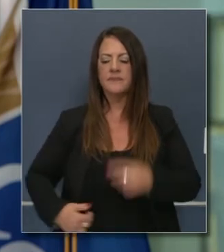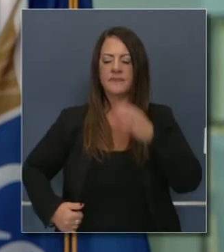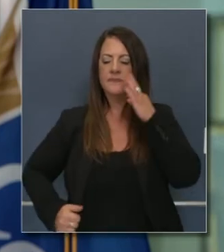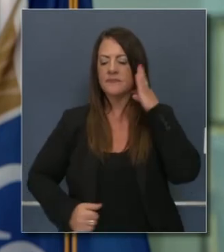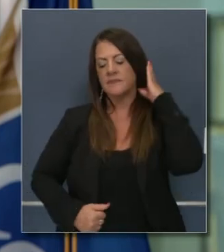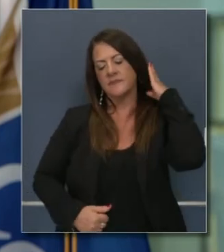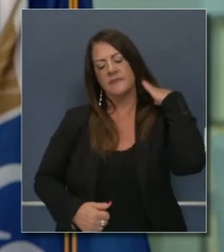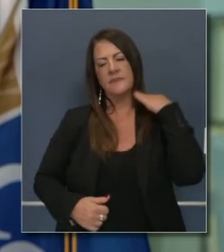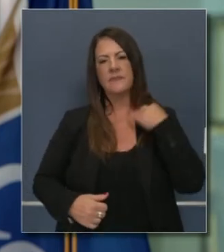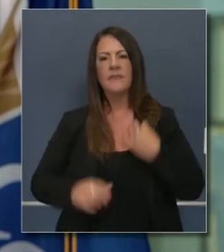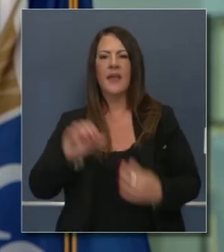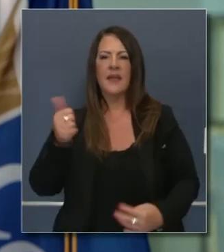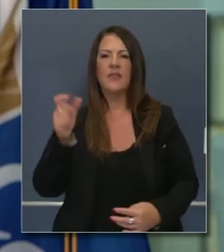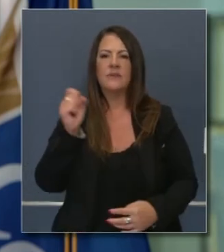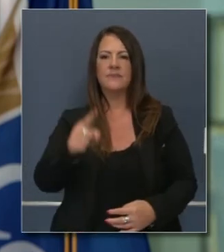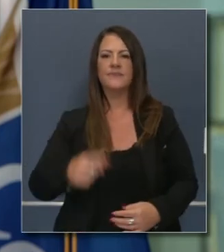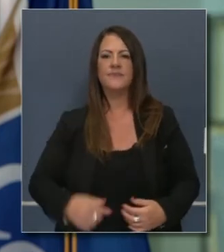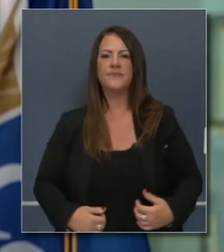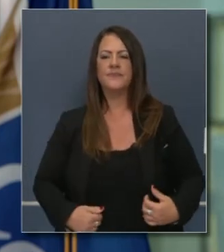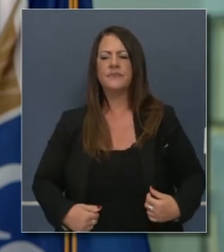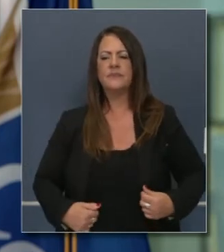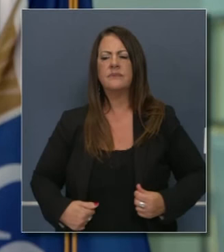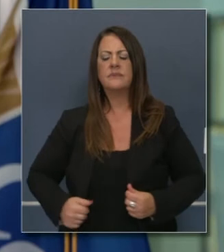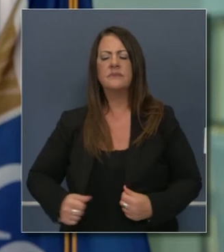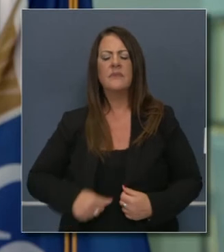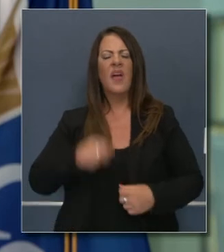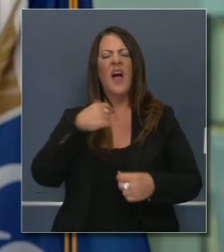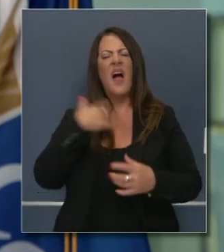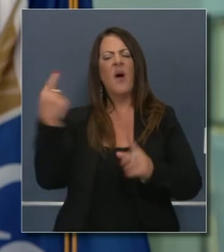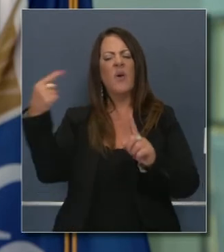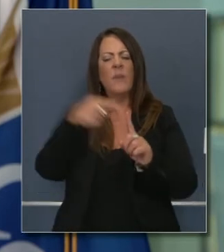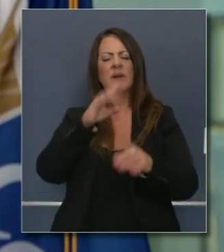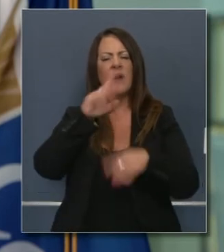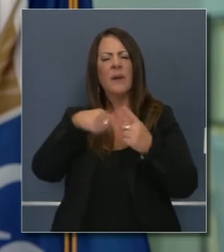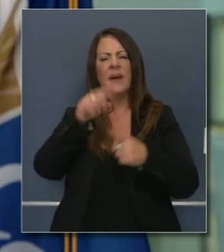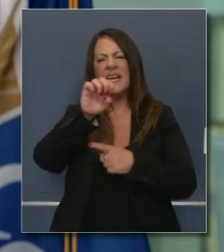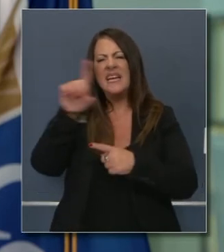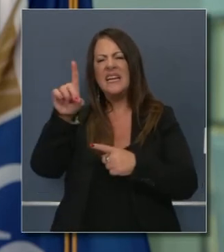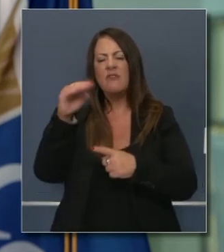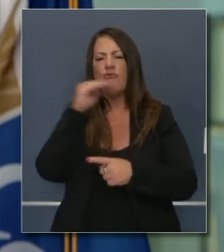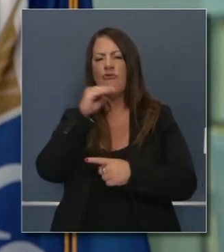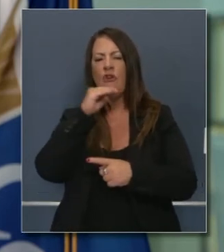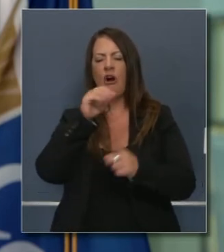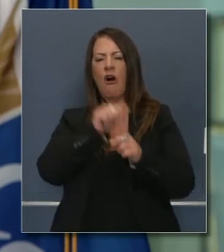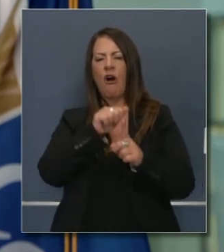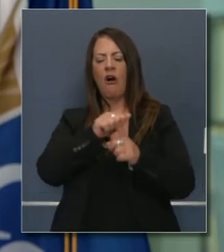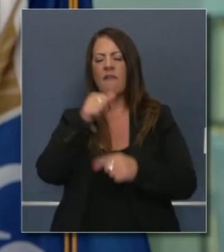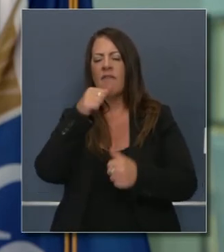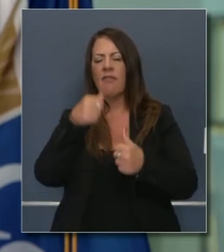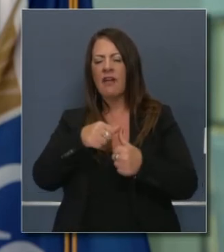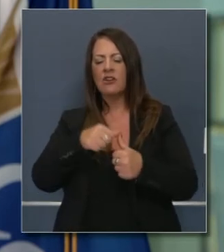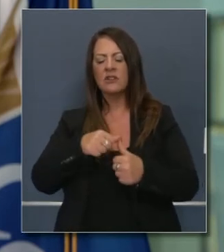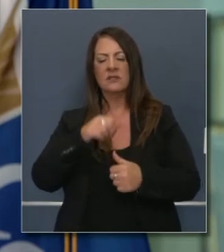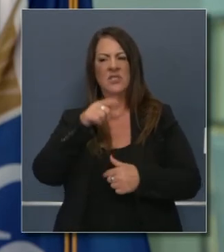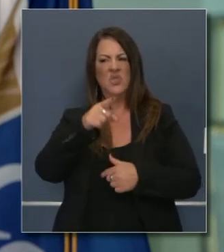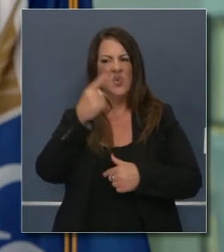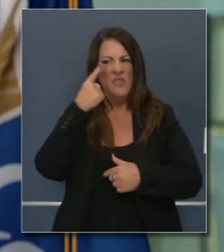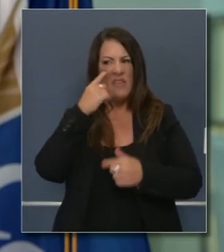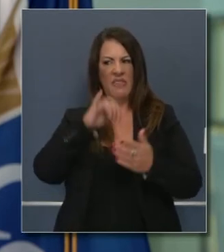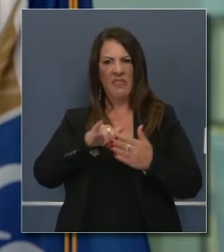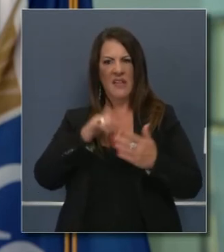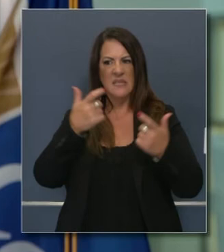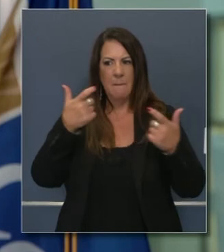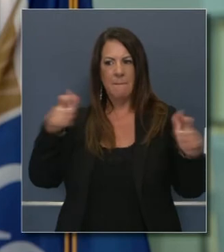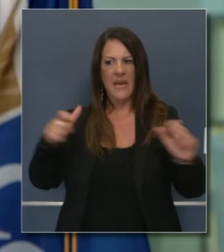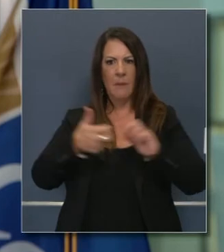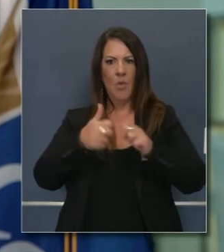Hola, gobernador. Tengo una pregunta más específica en cuanto a esas cartas de fraude del Departamento de Desempleo. ¿Cómo entiende